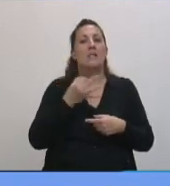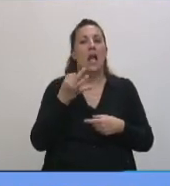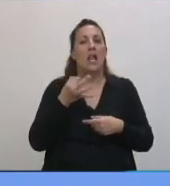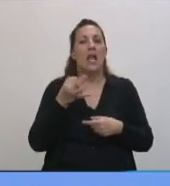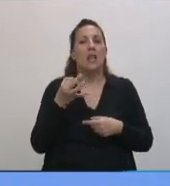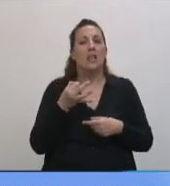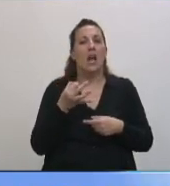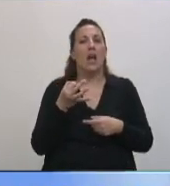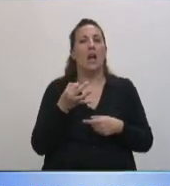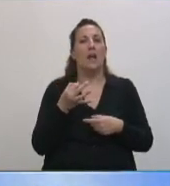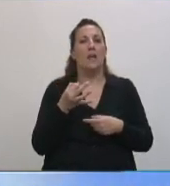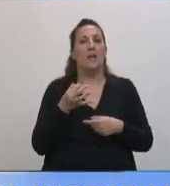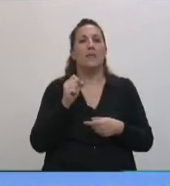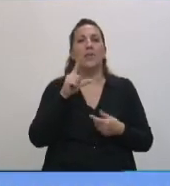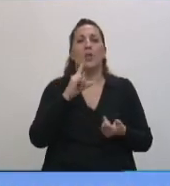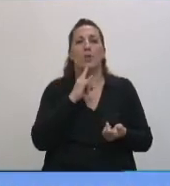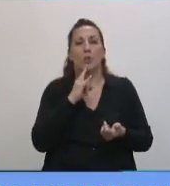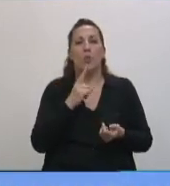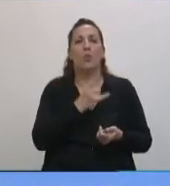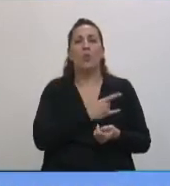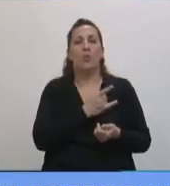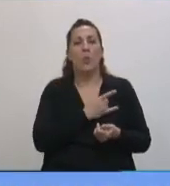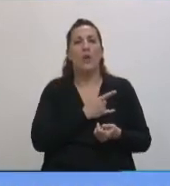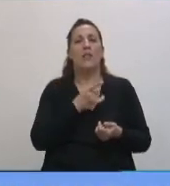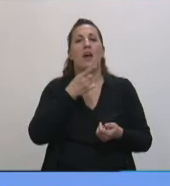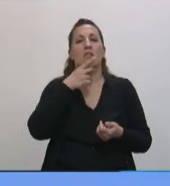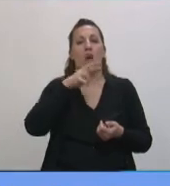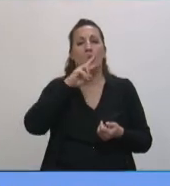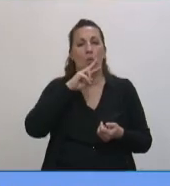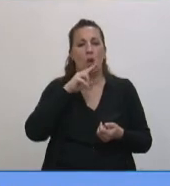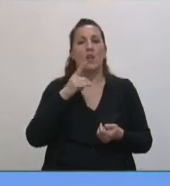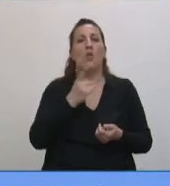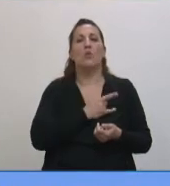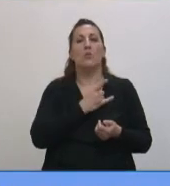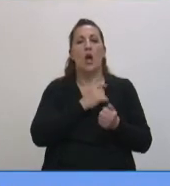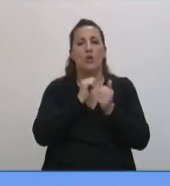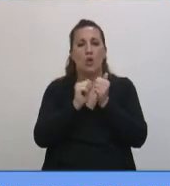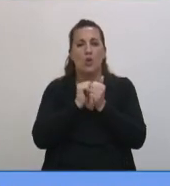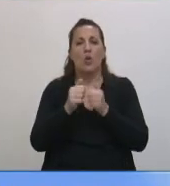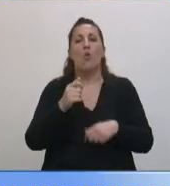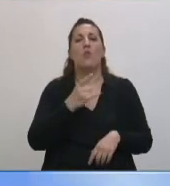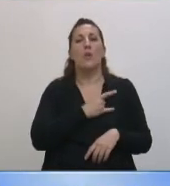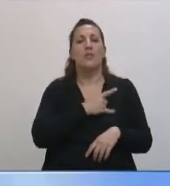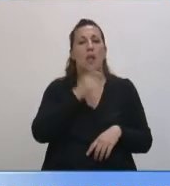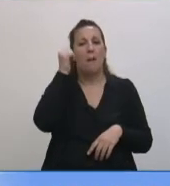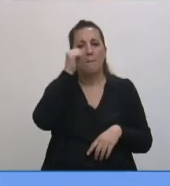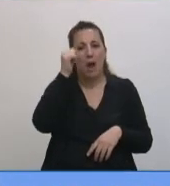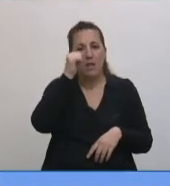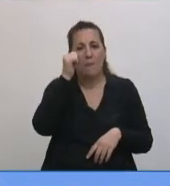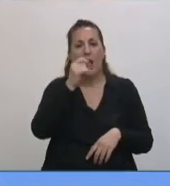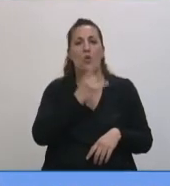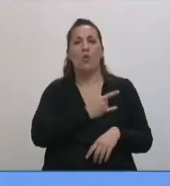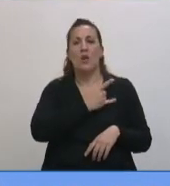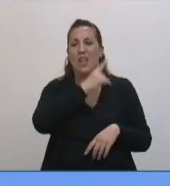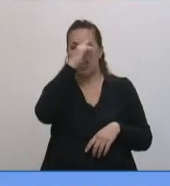de la Universidad Nacional de Tucumán, de la Universidad de San Juan, de la Universidad de Rosario, de la Universidad de Mar del Plata, de la Universidad